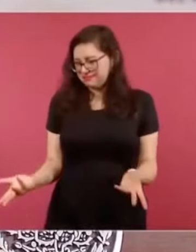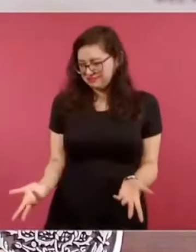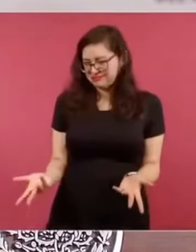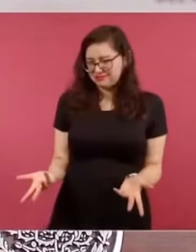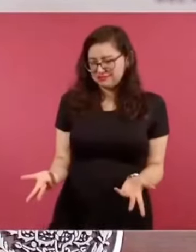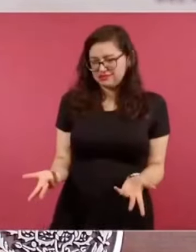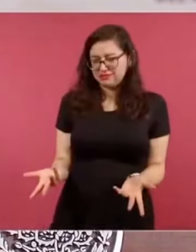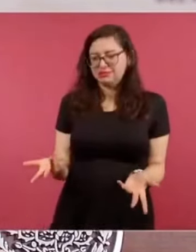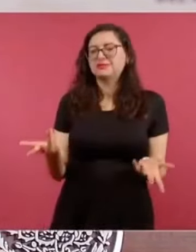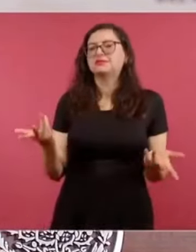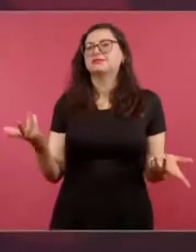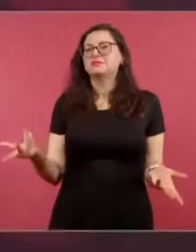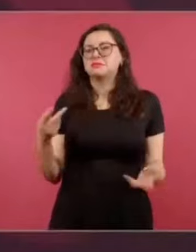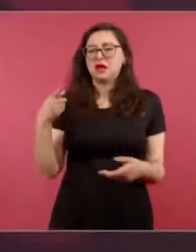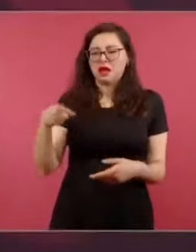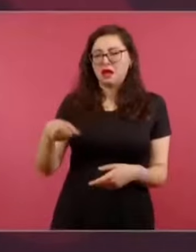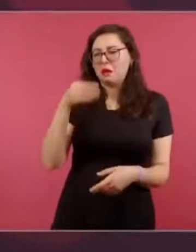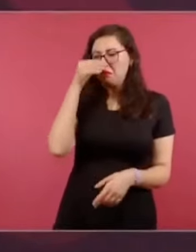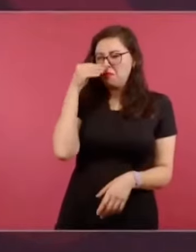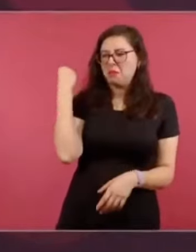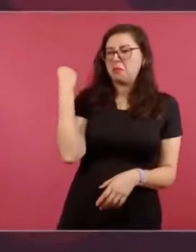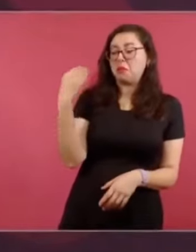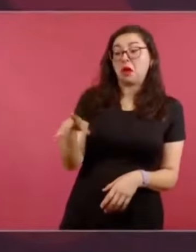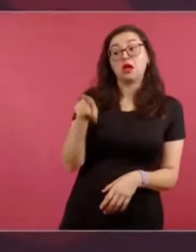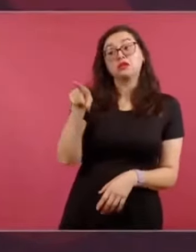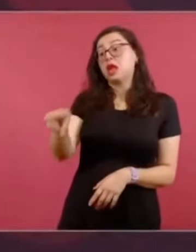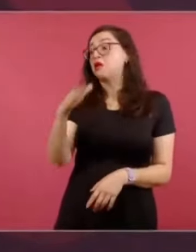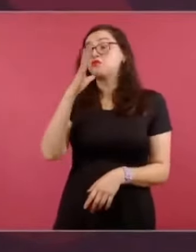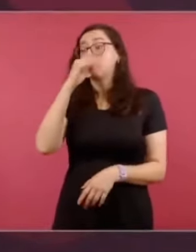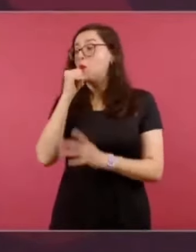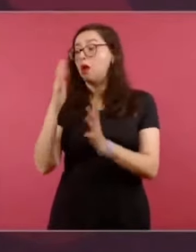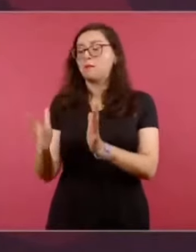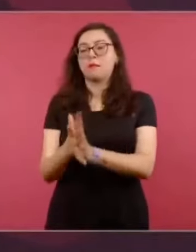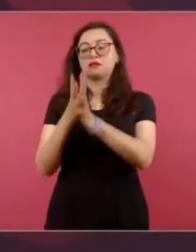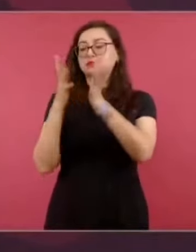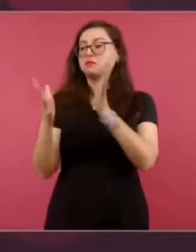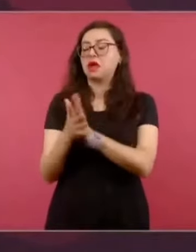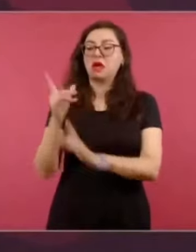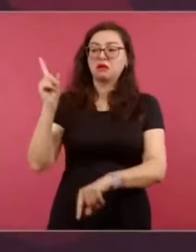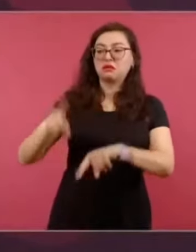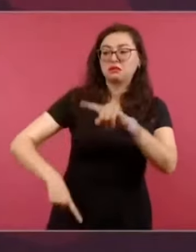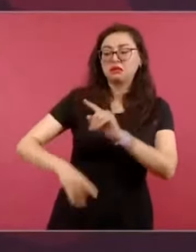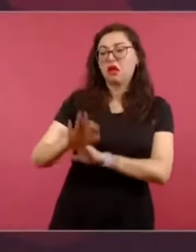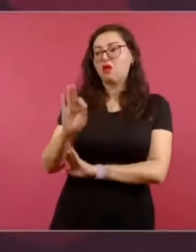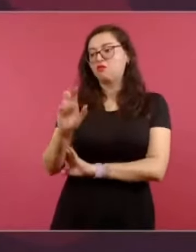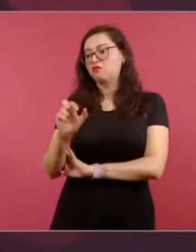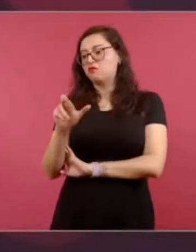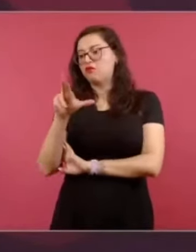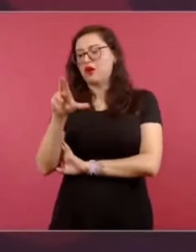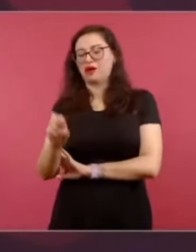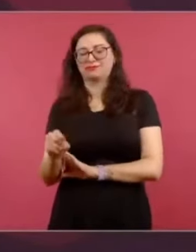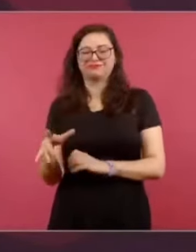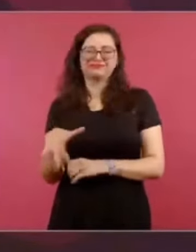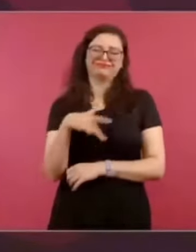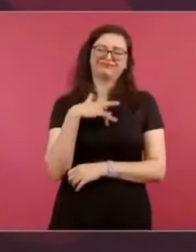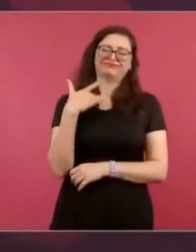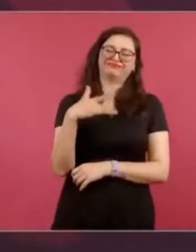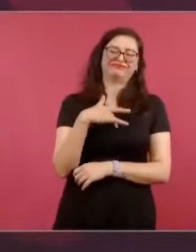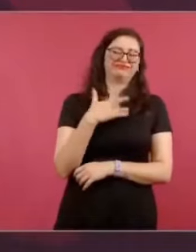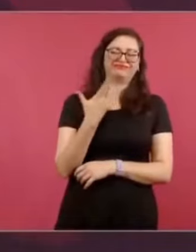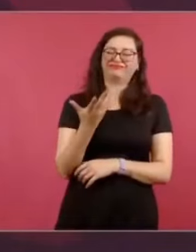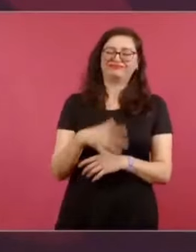candidato por asuntos judicial, por judiciales, sobre todo